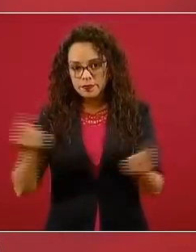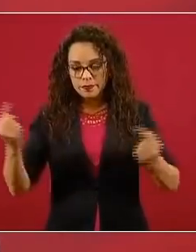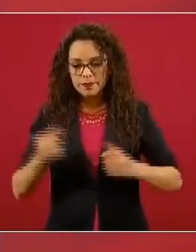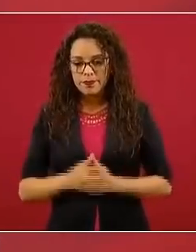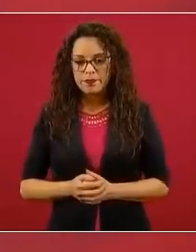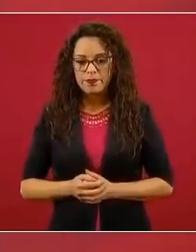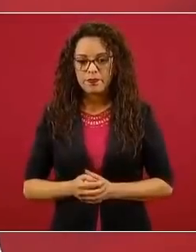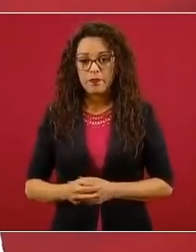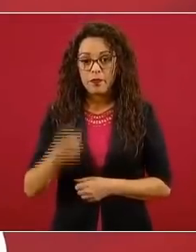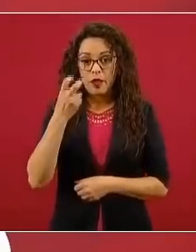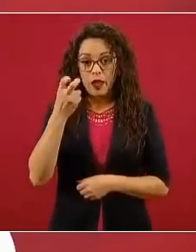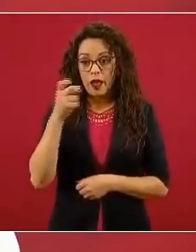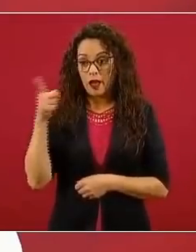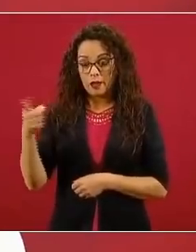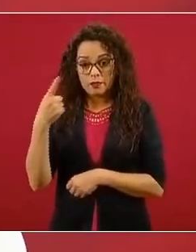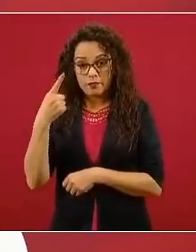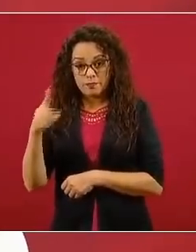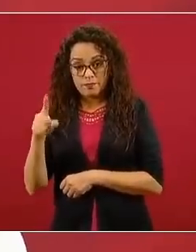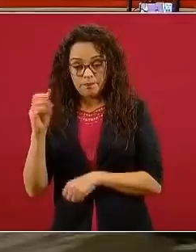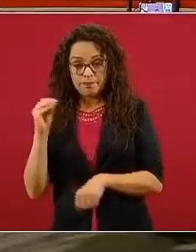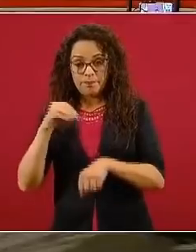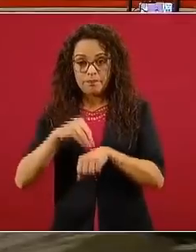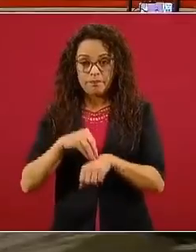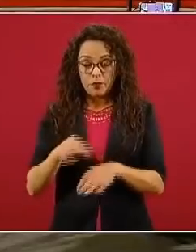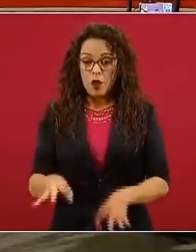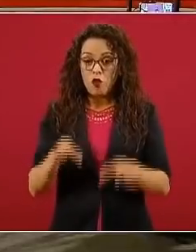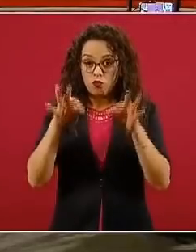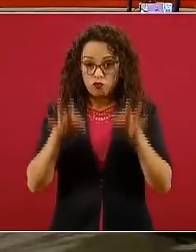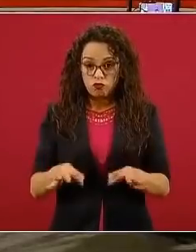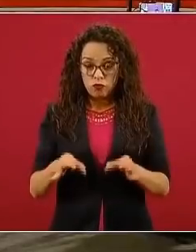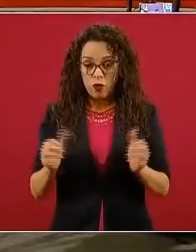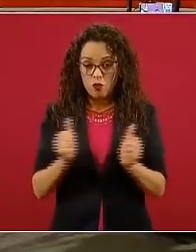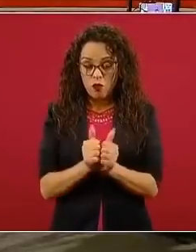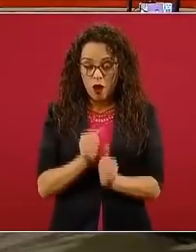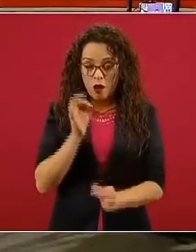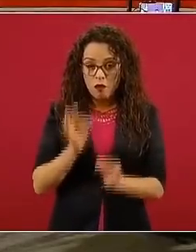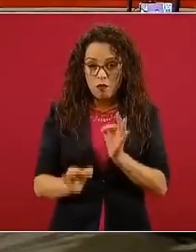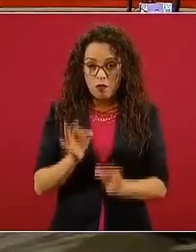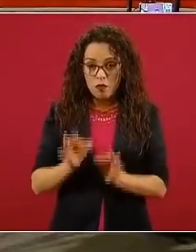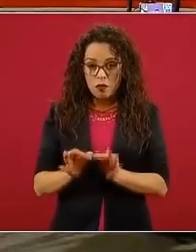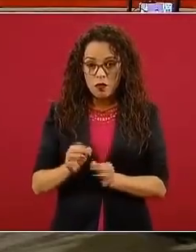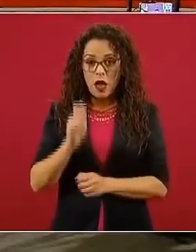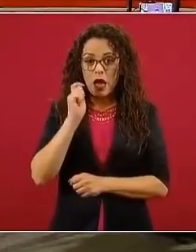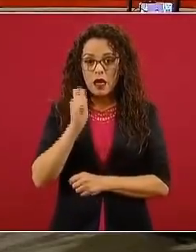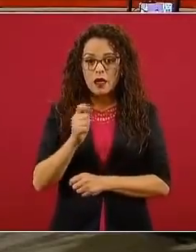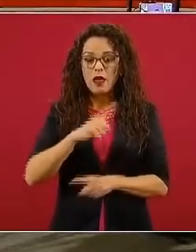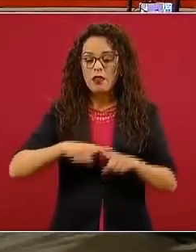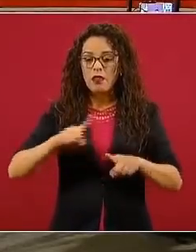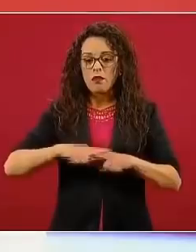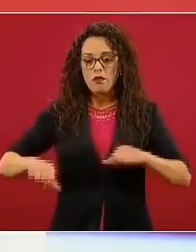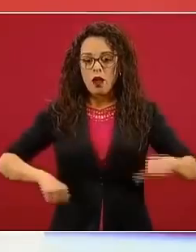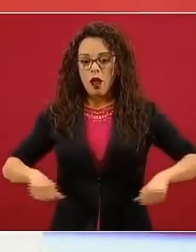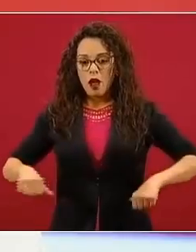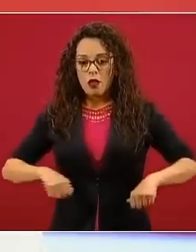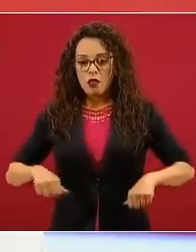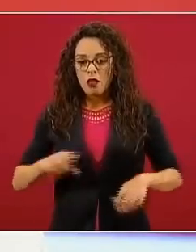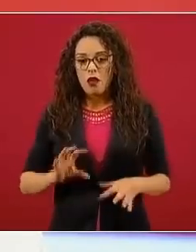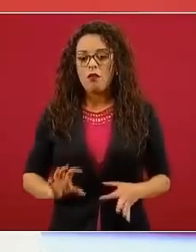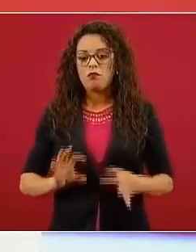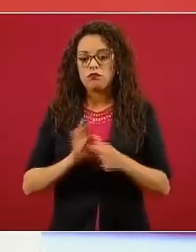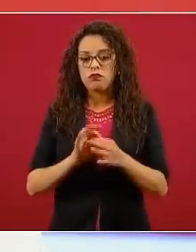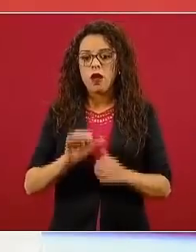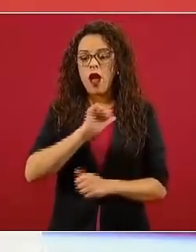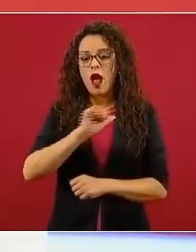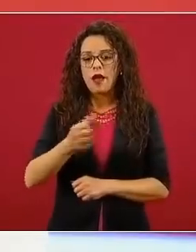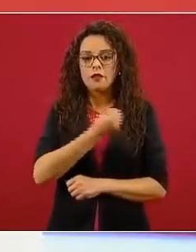fue establecida formalmente en términos jurídicos como parte de la acción extraordinaria en materia de